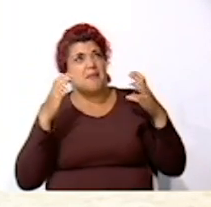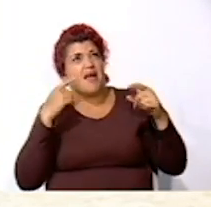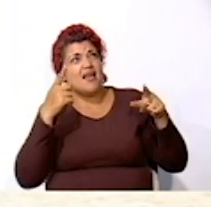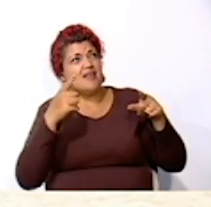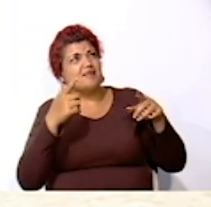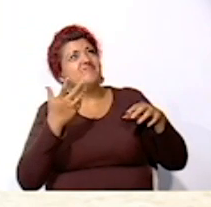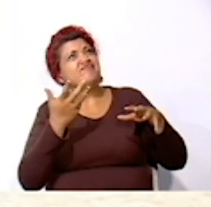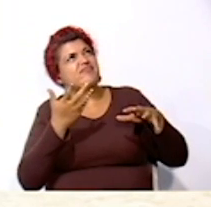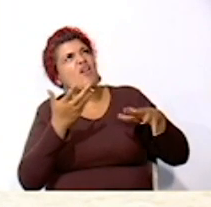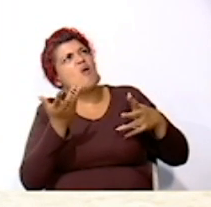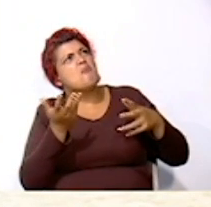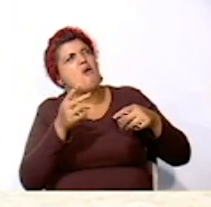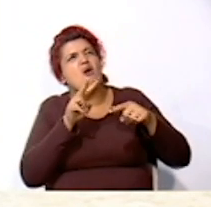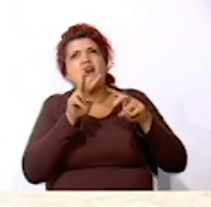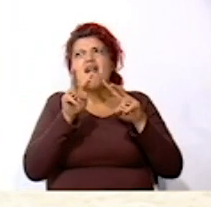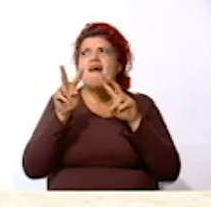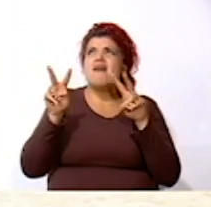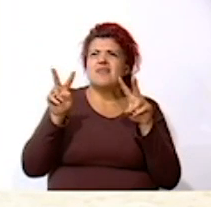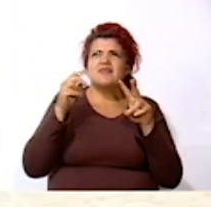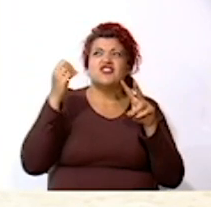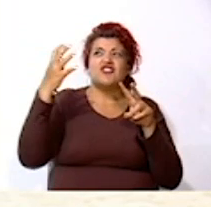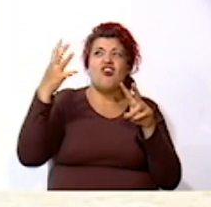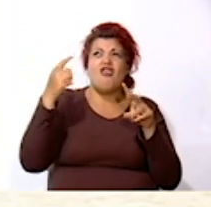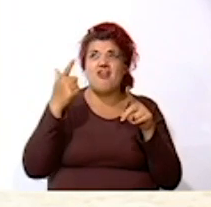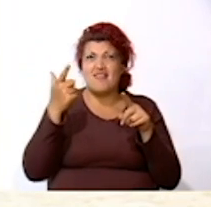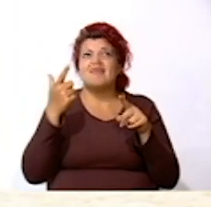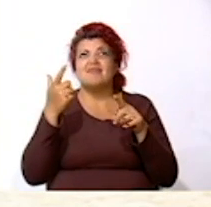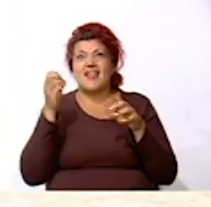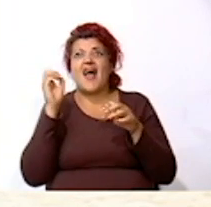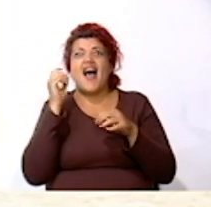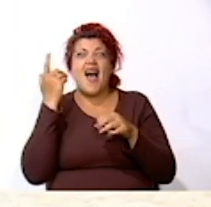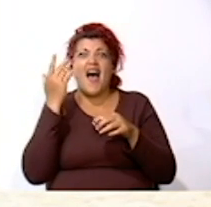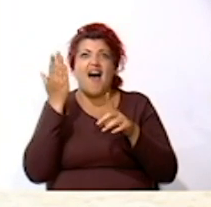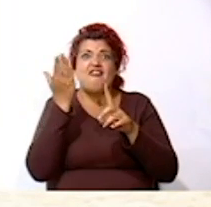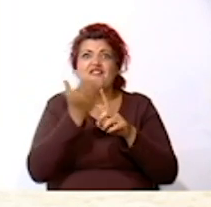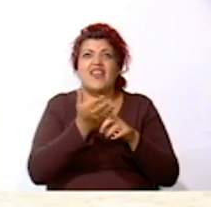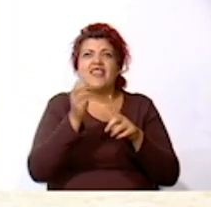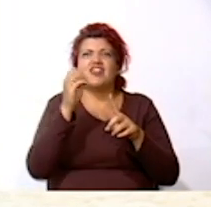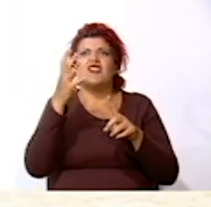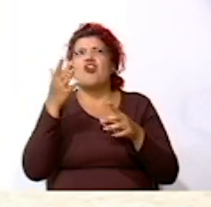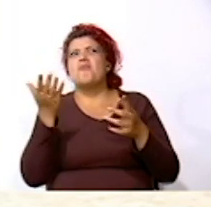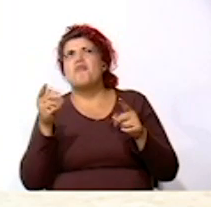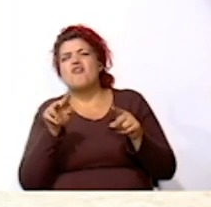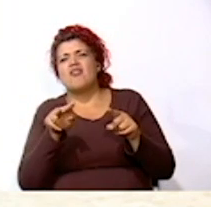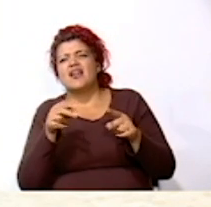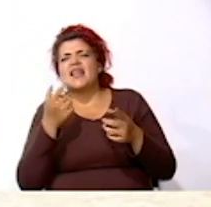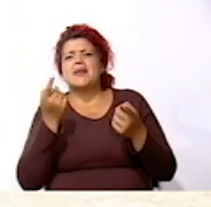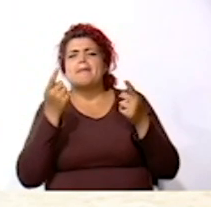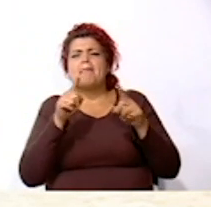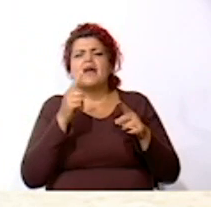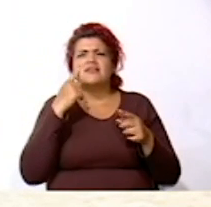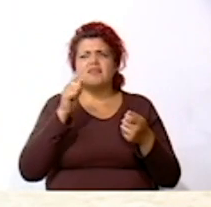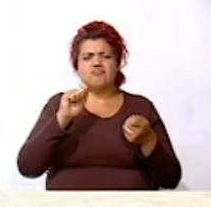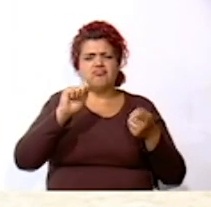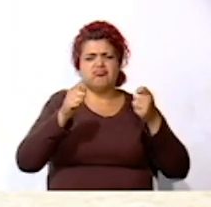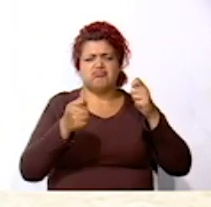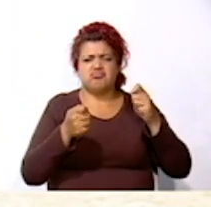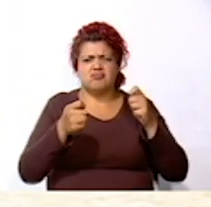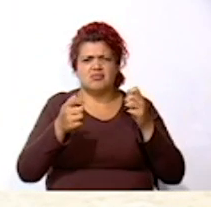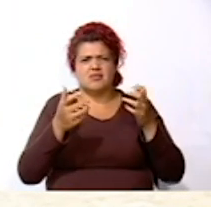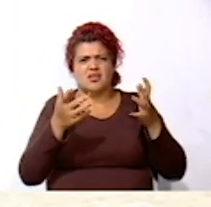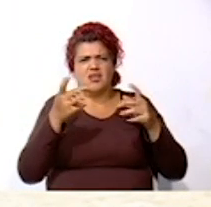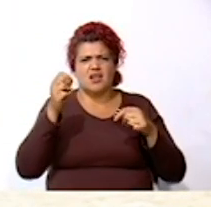cómo influye el sol en las condiciones de ese tiempo ¿Pero qué pasa si se alteran las condiciones del tiempo?